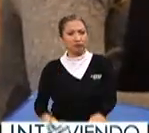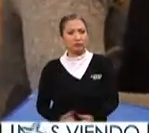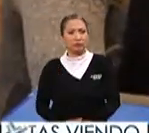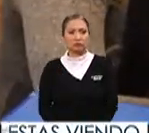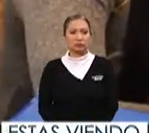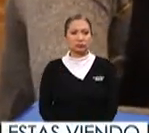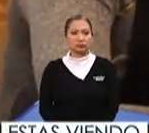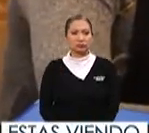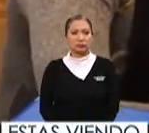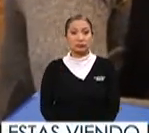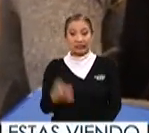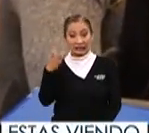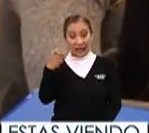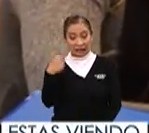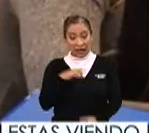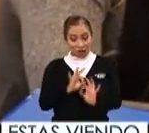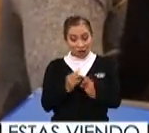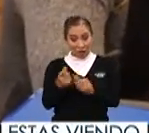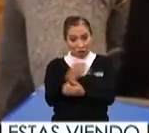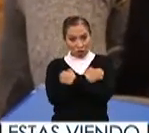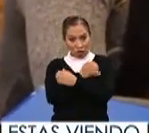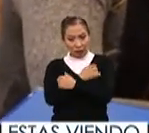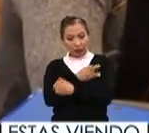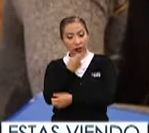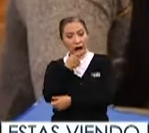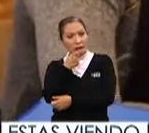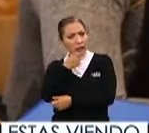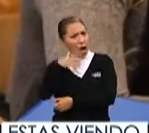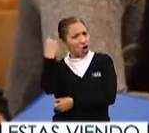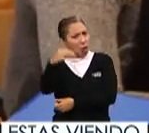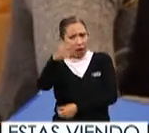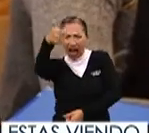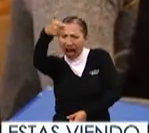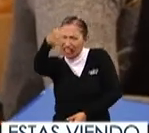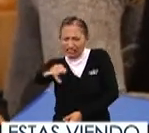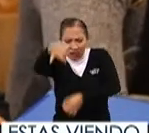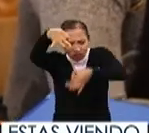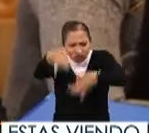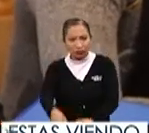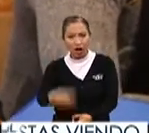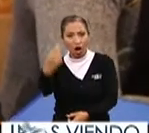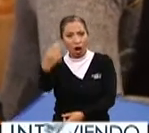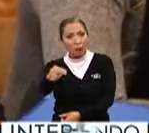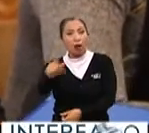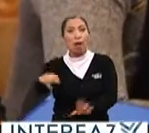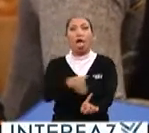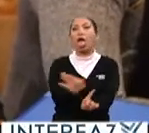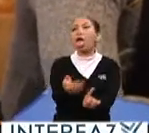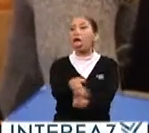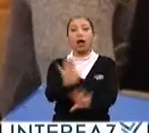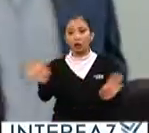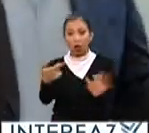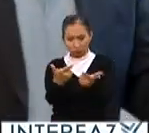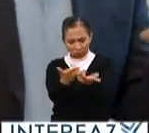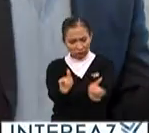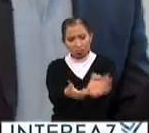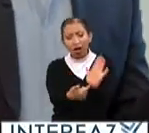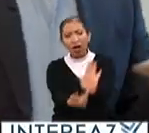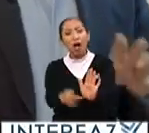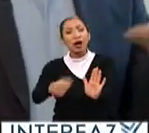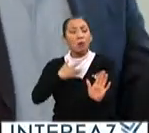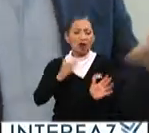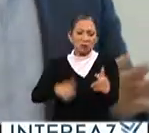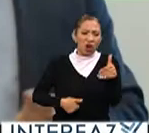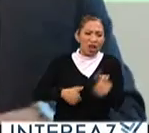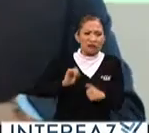En este modelo se nombran las cosas por su nombre y se expresan abiertamente sensaciones